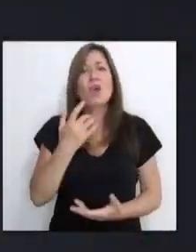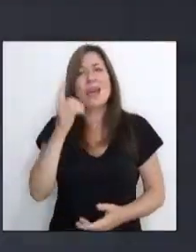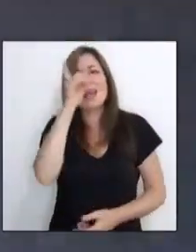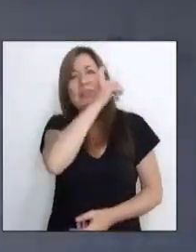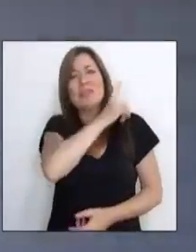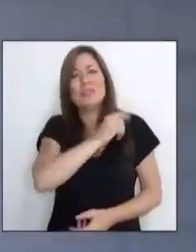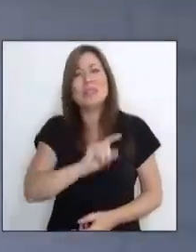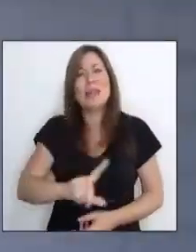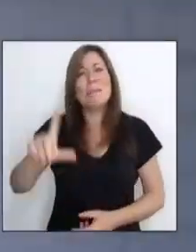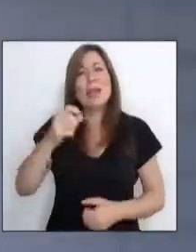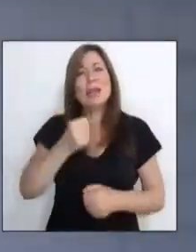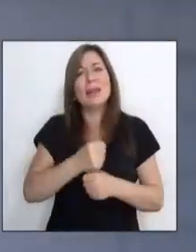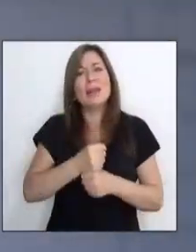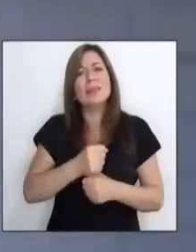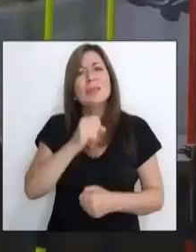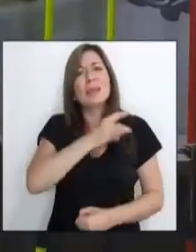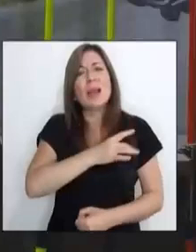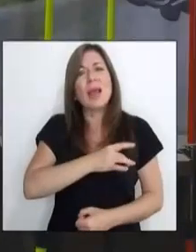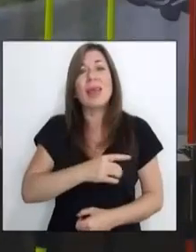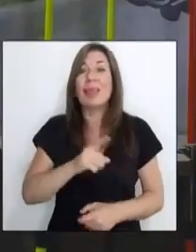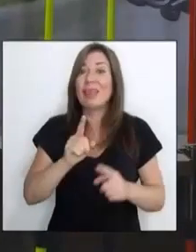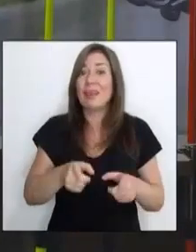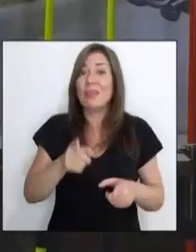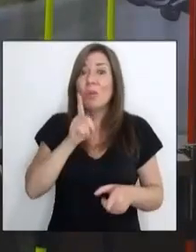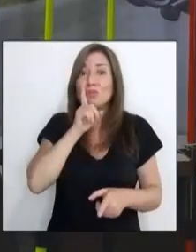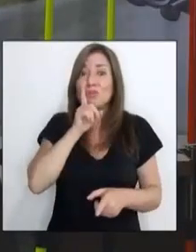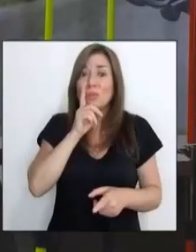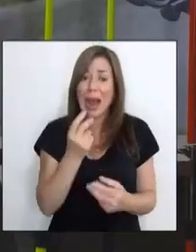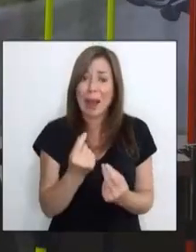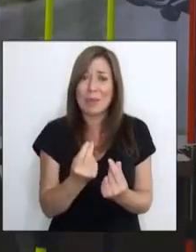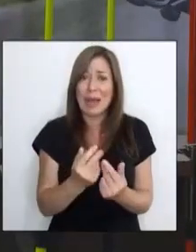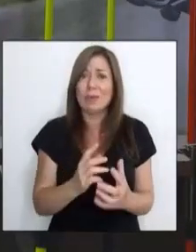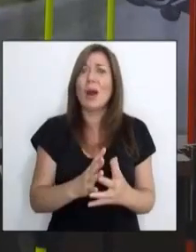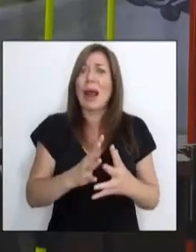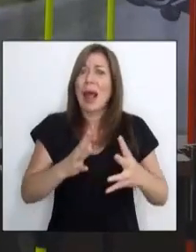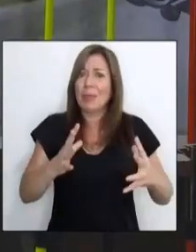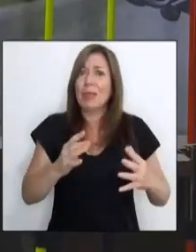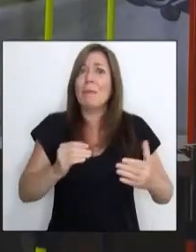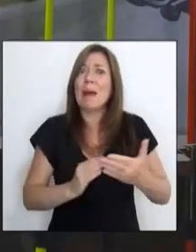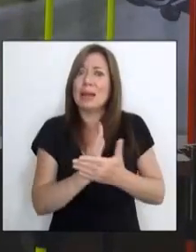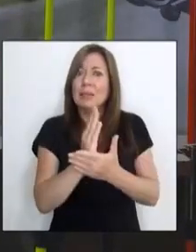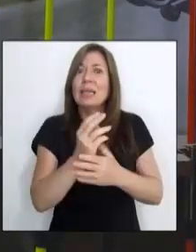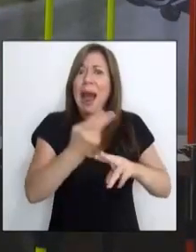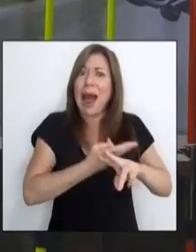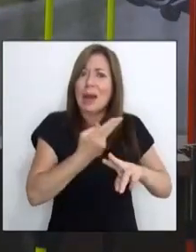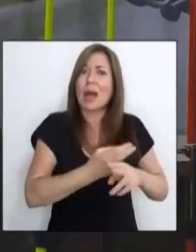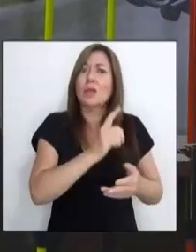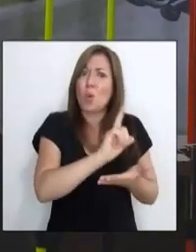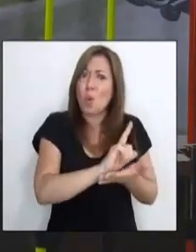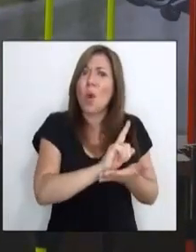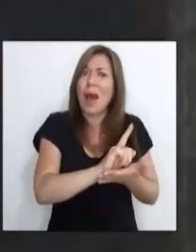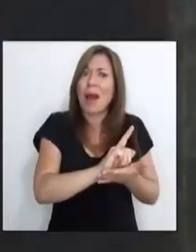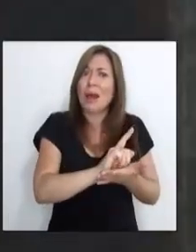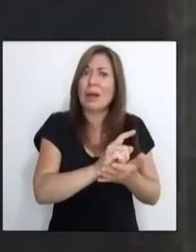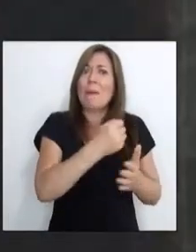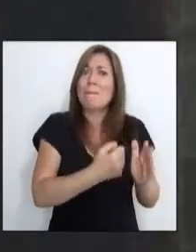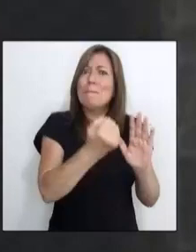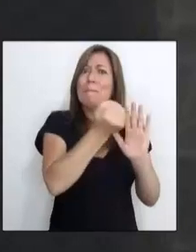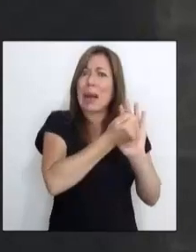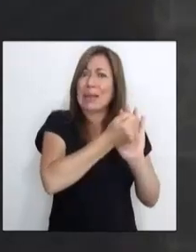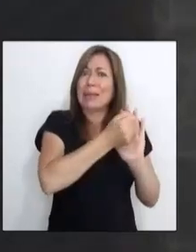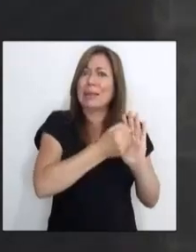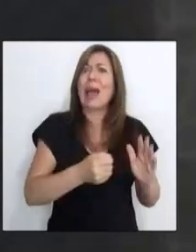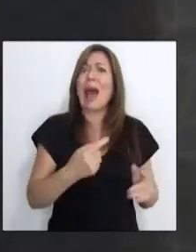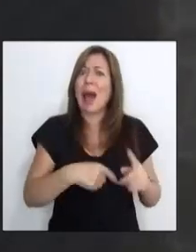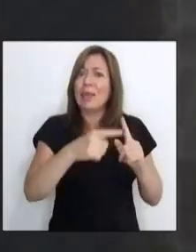¿Por qué cuesta tanto emprender en Chile? Tienes que tener un capital bastante para poder partir, arriendo de local, más